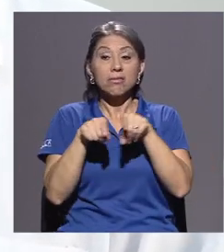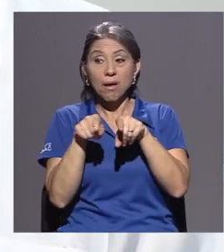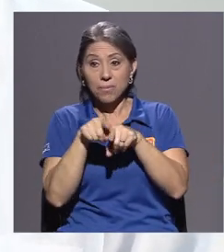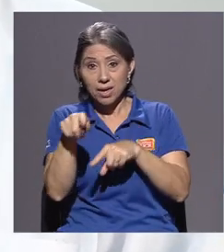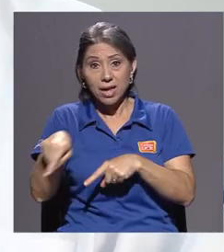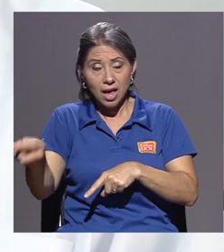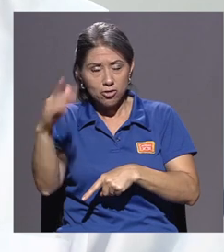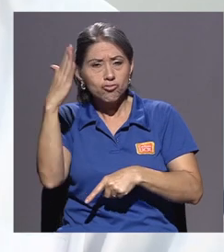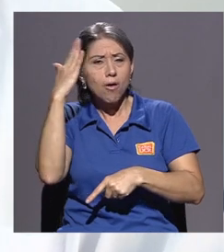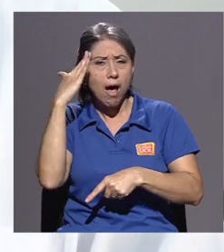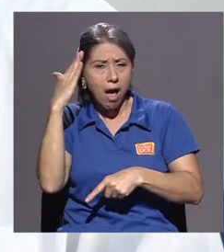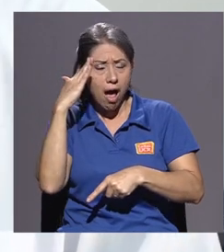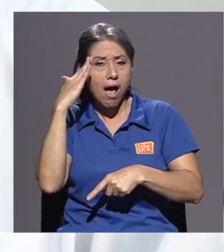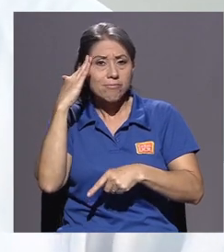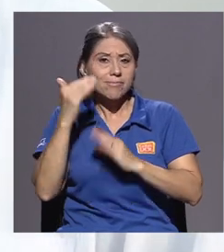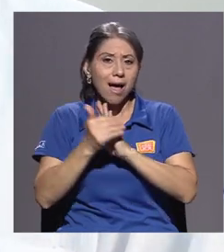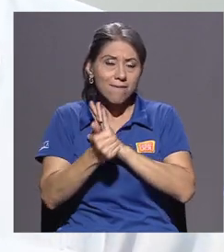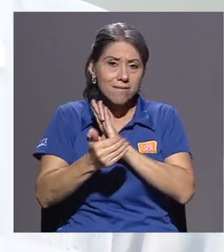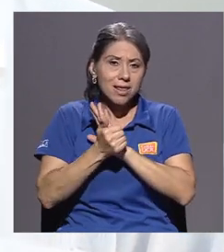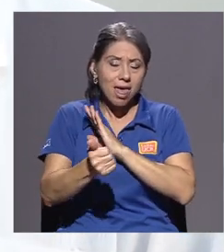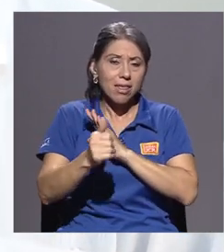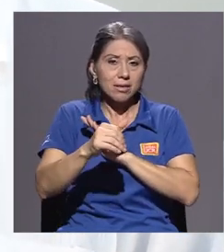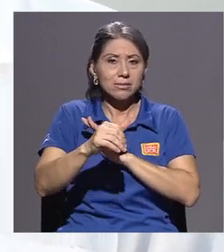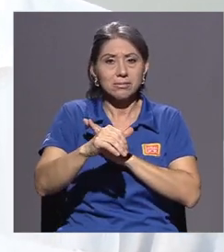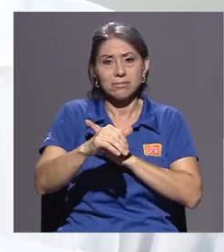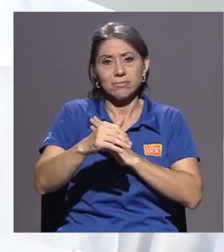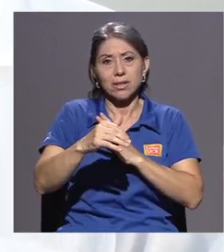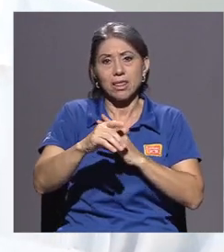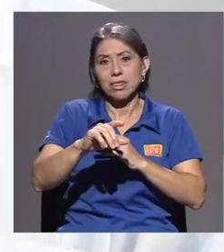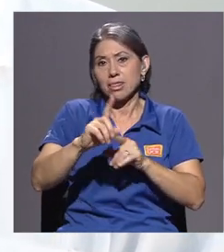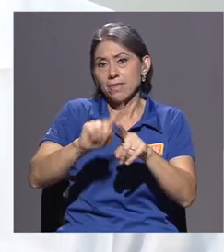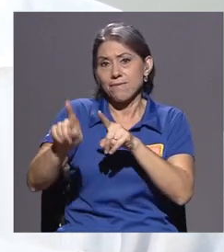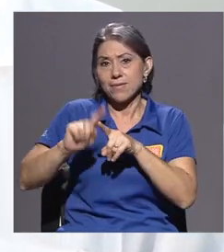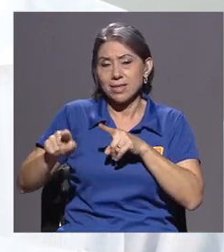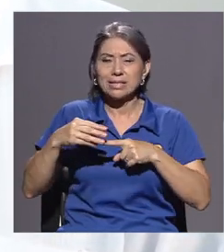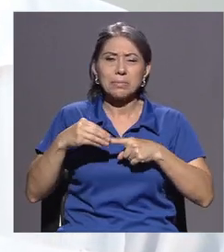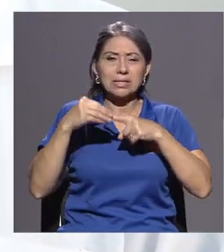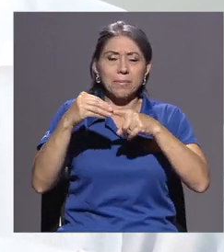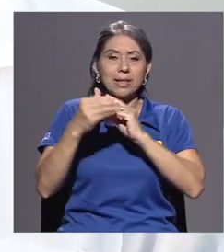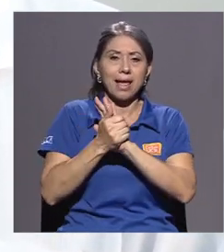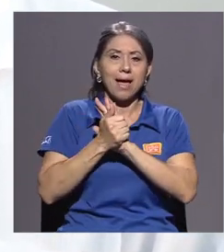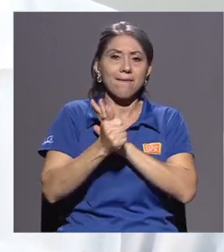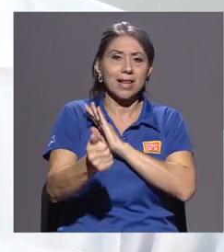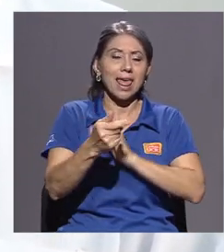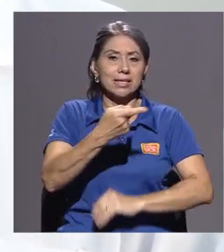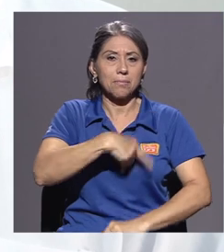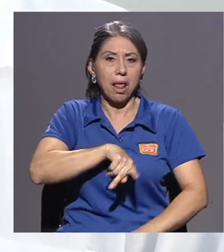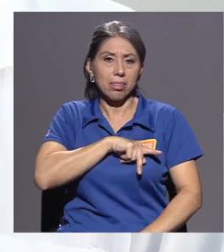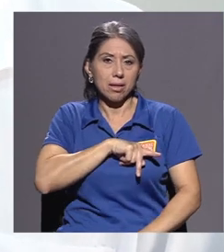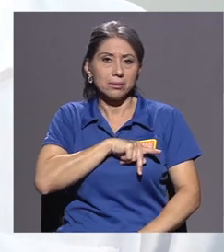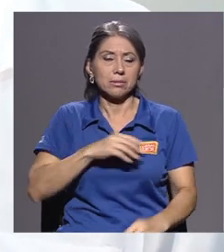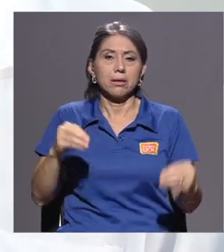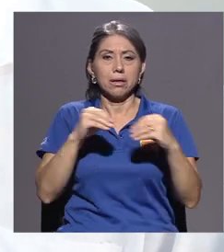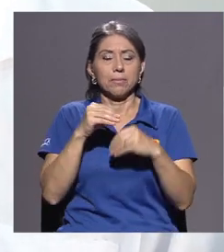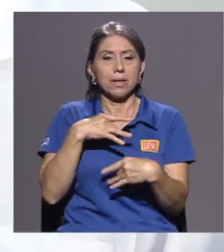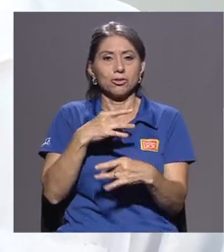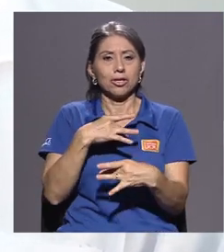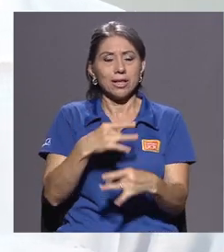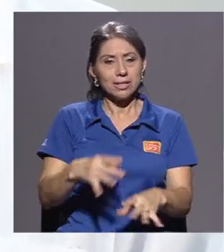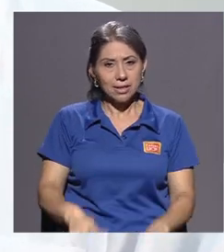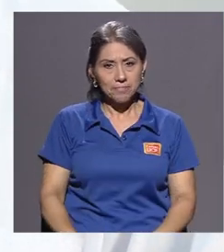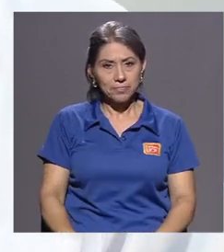conocimientos y adquieran habilidades de otra índole. Y principalmente habilidades blandas, que es lo que más nos interesa.